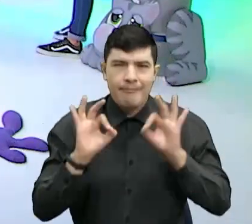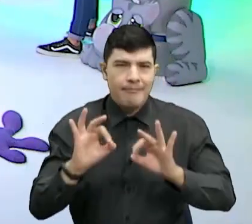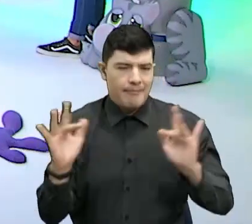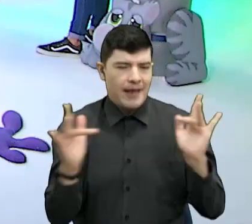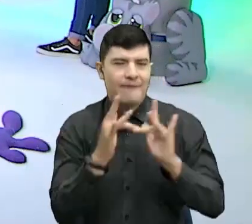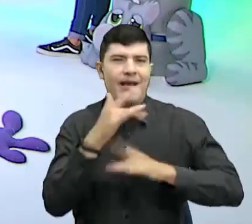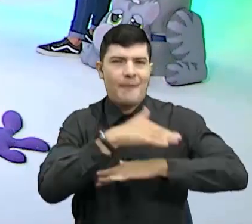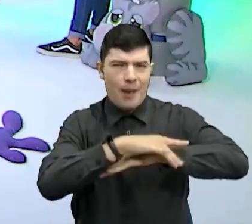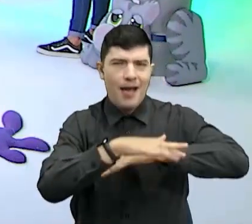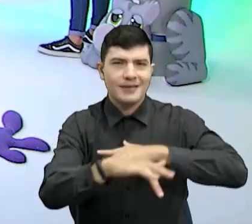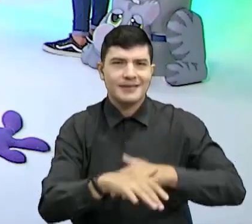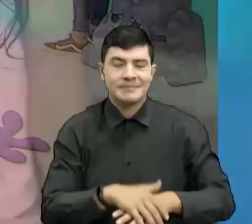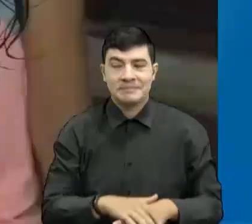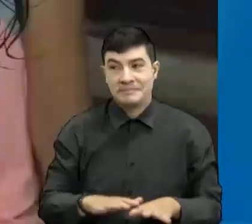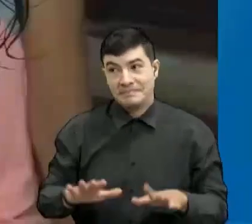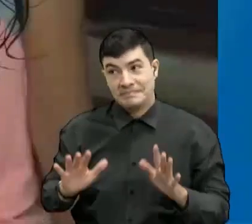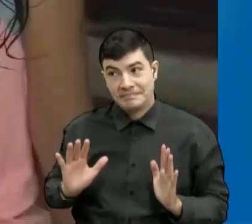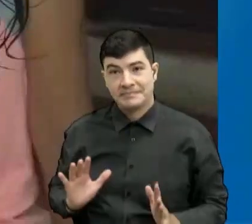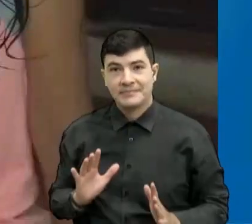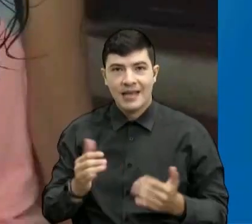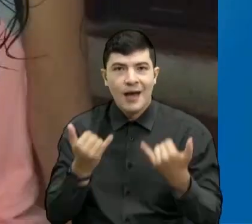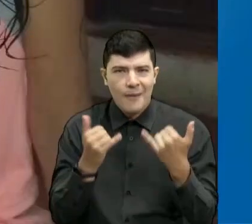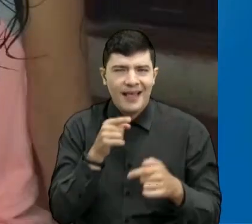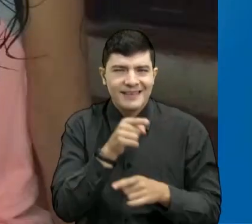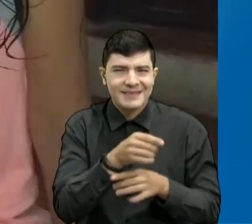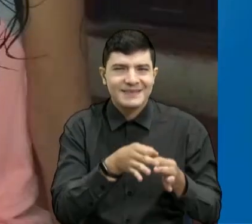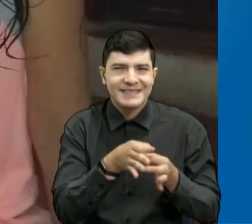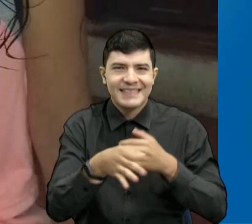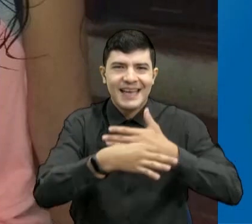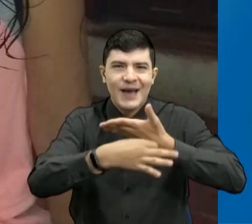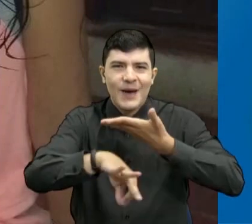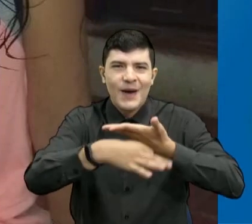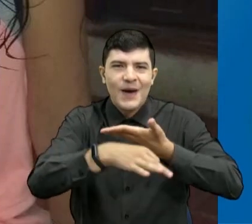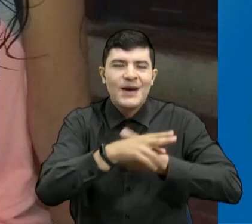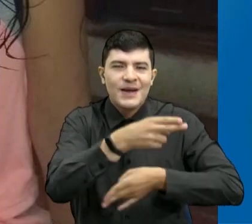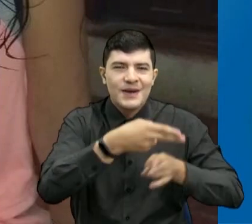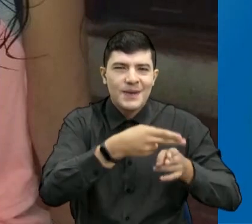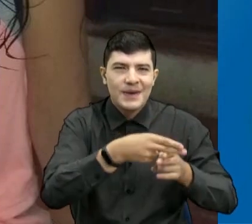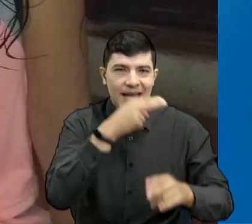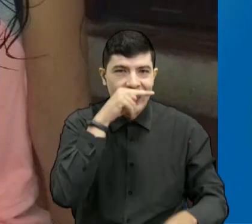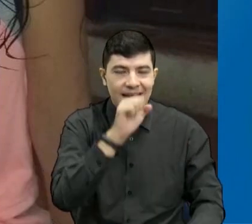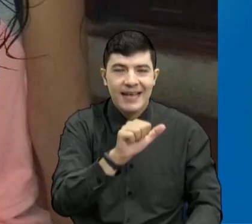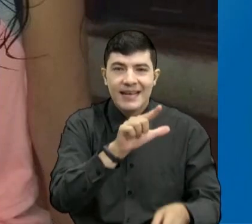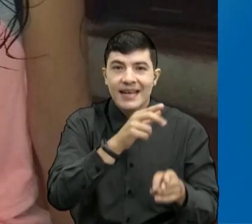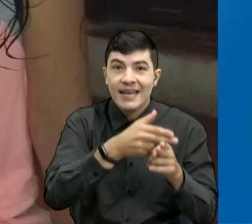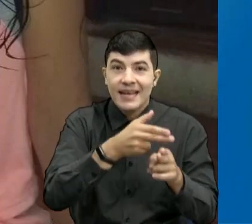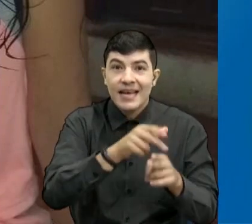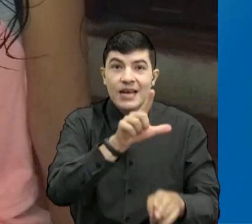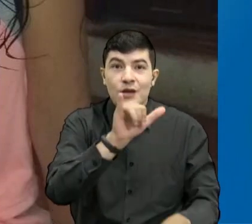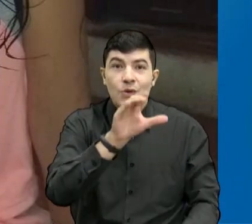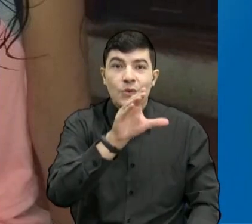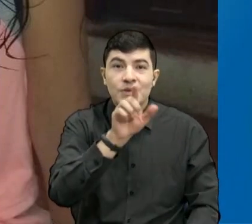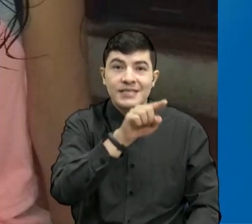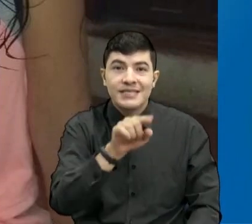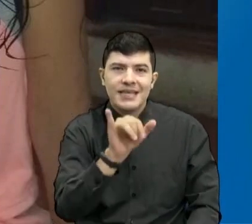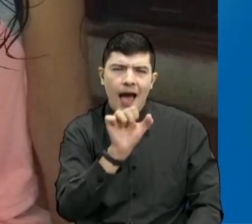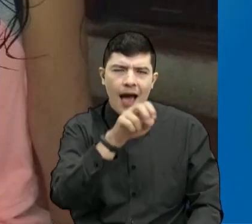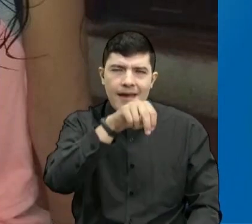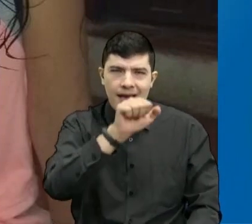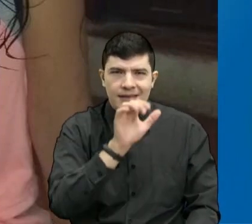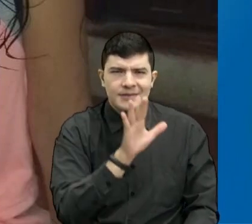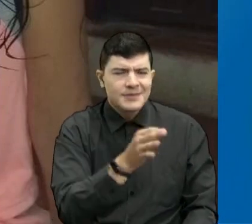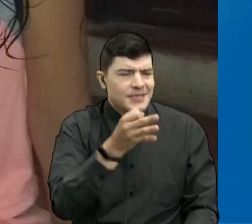vamos a ver. Tengo por aquí, desde Oiva Santander, a Lucianita Farfán, fiel televidente de Presente Profe, también súper